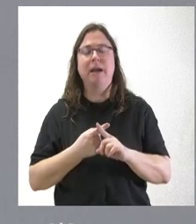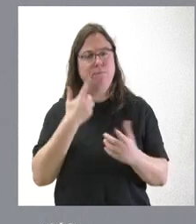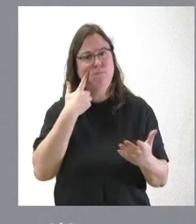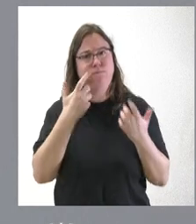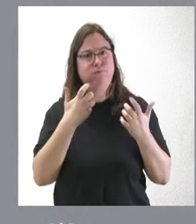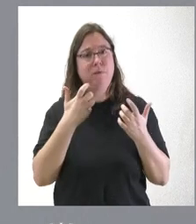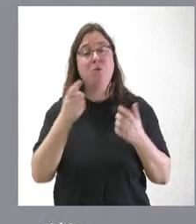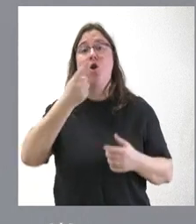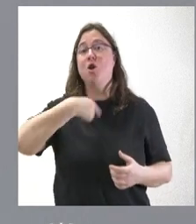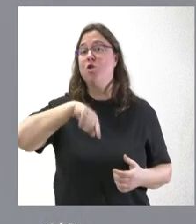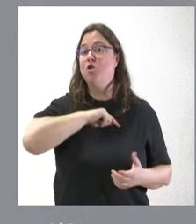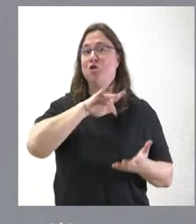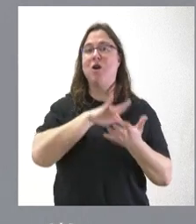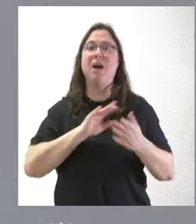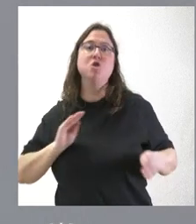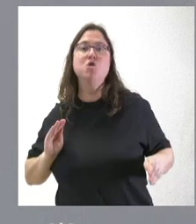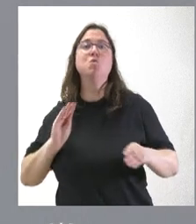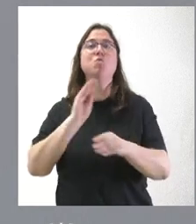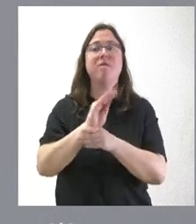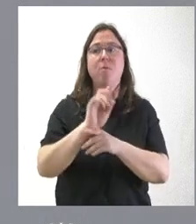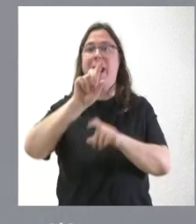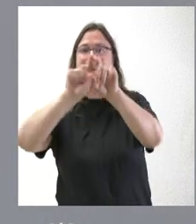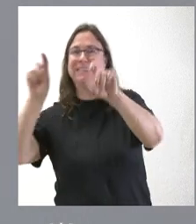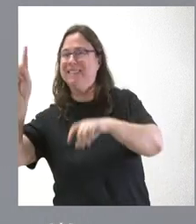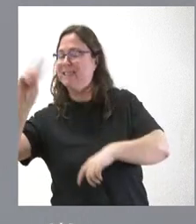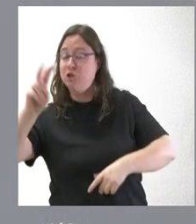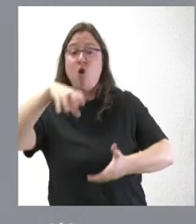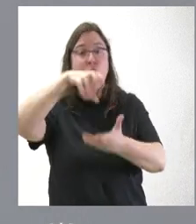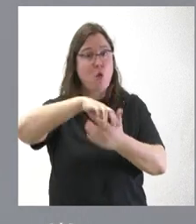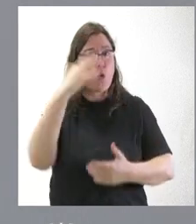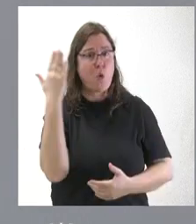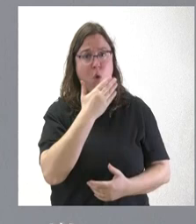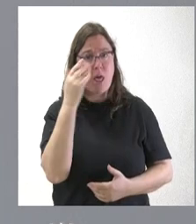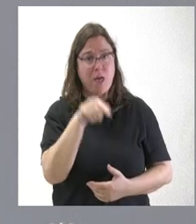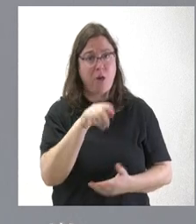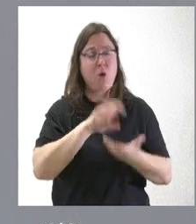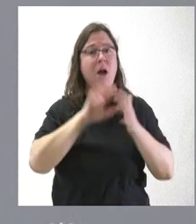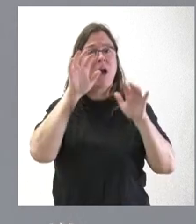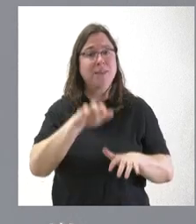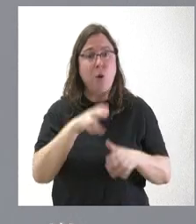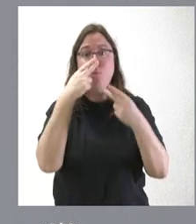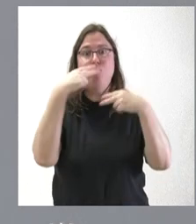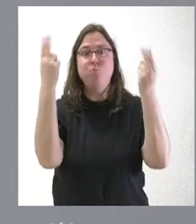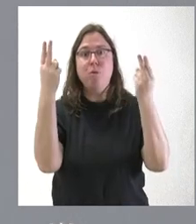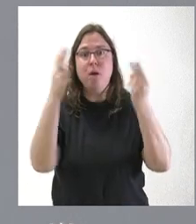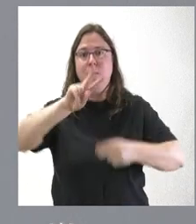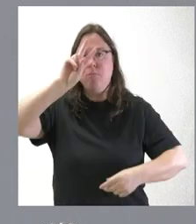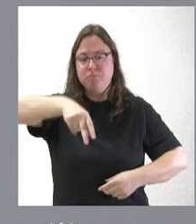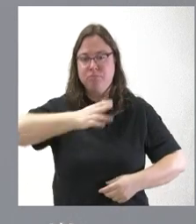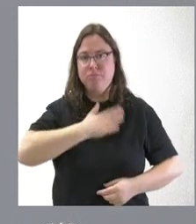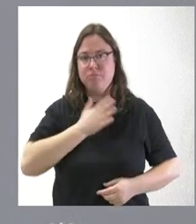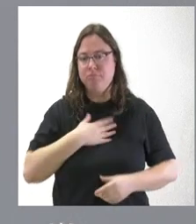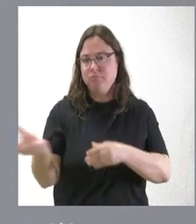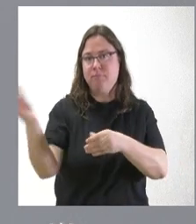No es que nosotros demos una subvención a un tercero. Es que los centros educativos de Castilla y León públicos somos Juntas de